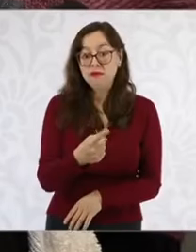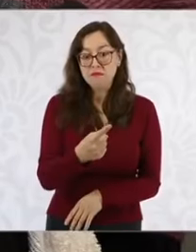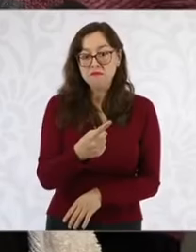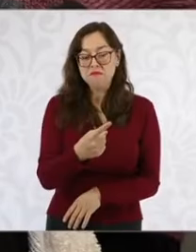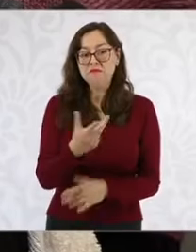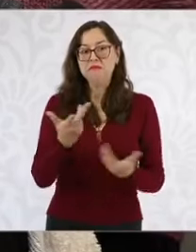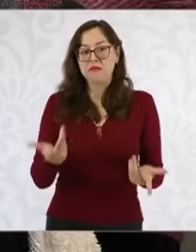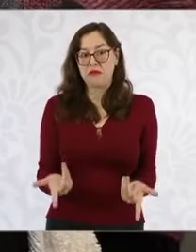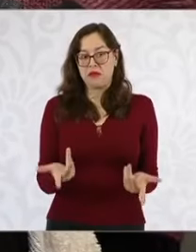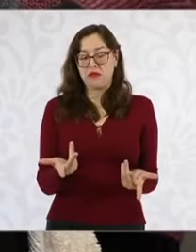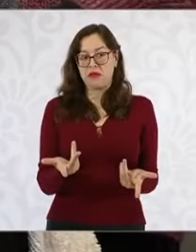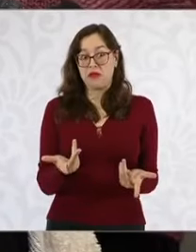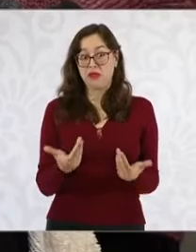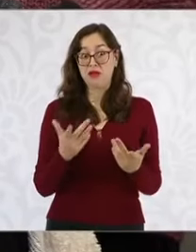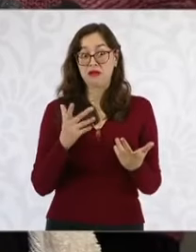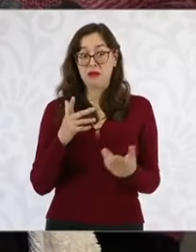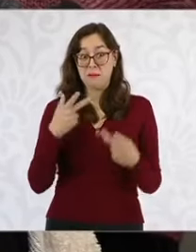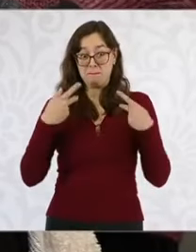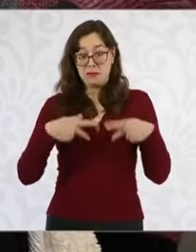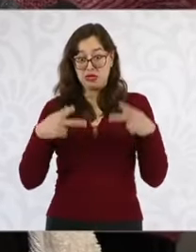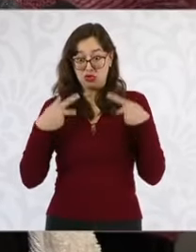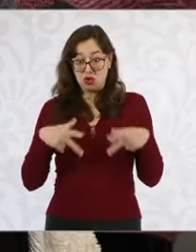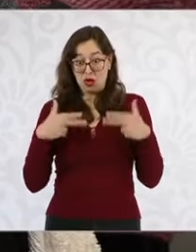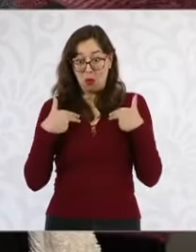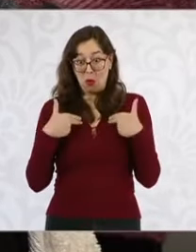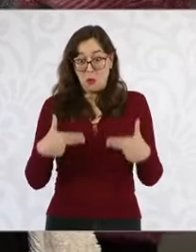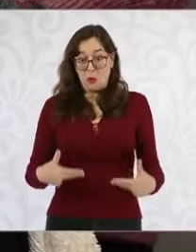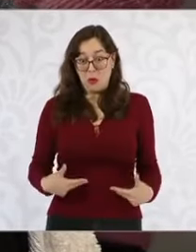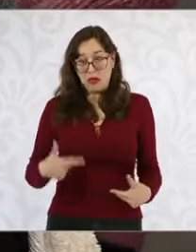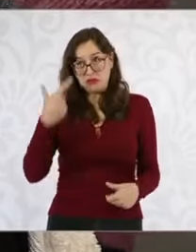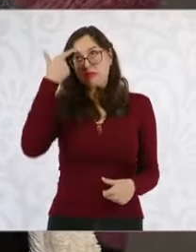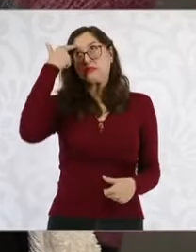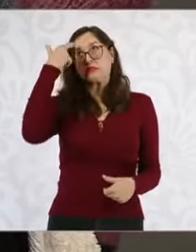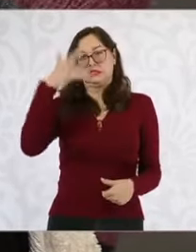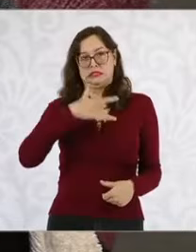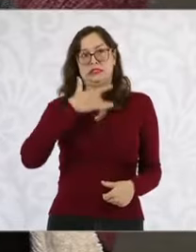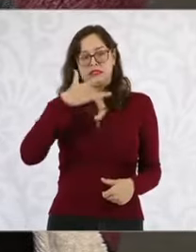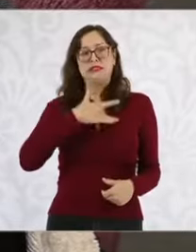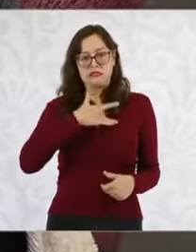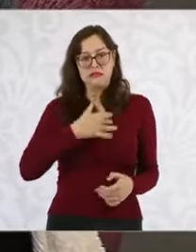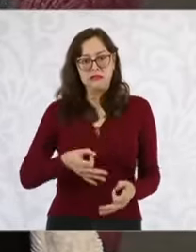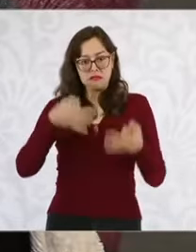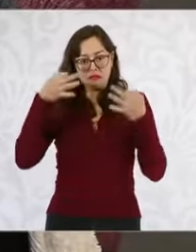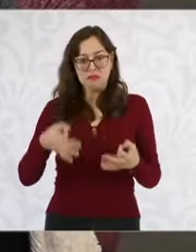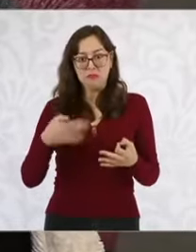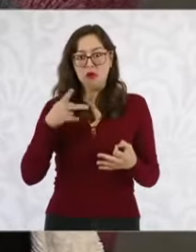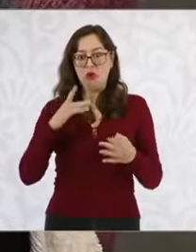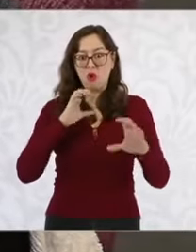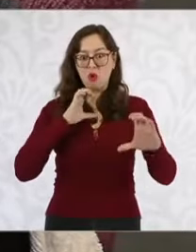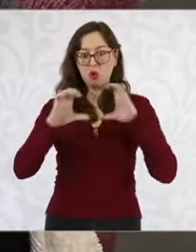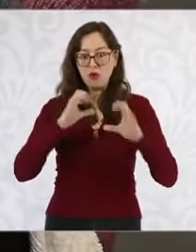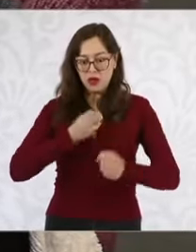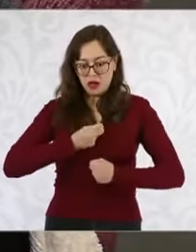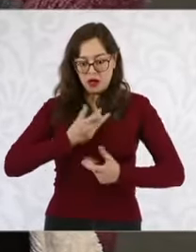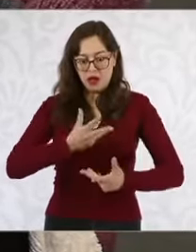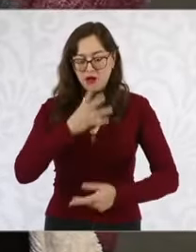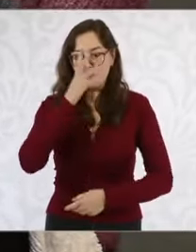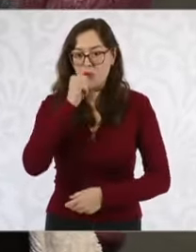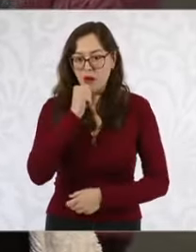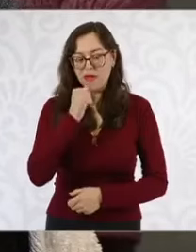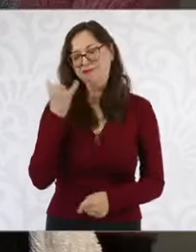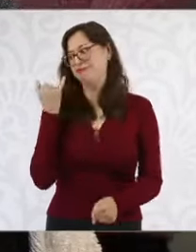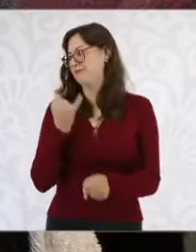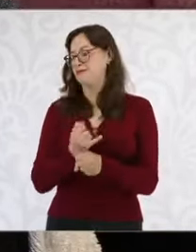Amigos y amigas que tengan excelente día, no vas a creer lo que sucedió en plena mañanera Increíble, joven,